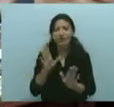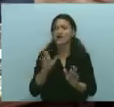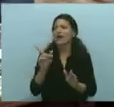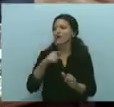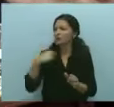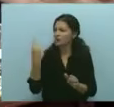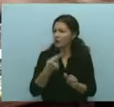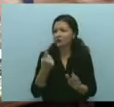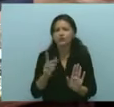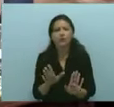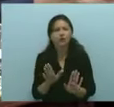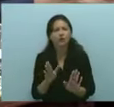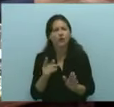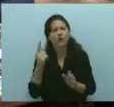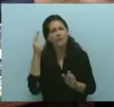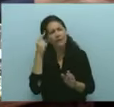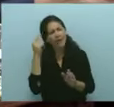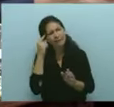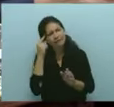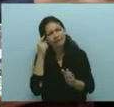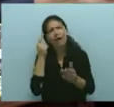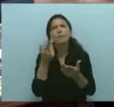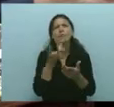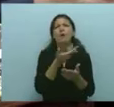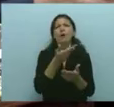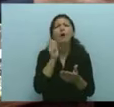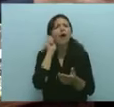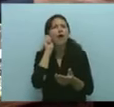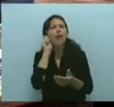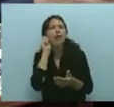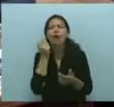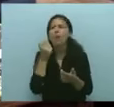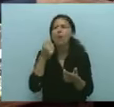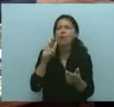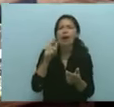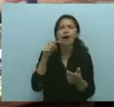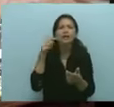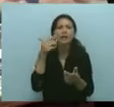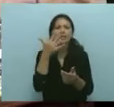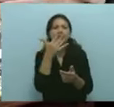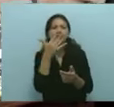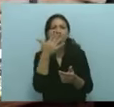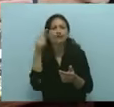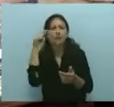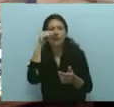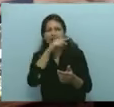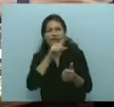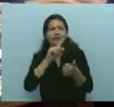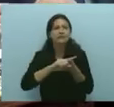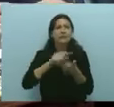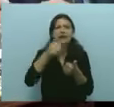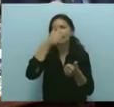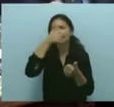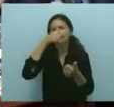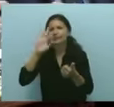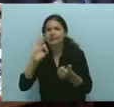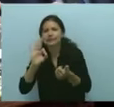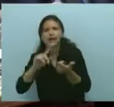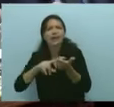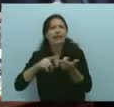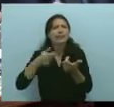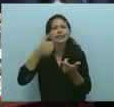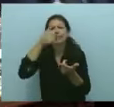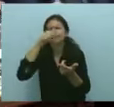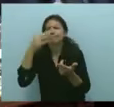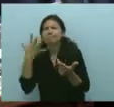maestros o 60 años o 65, según el caso, es la edad para la vejez. Entonces no hay ningún motivo en esta